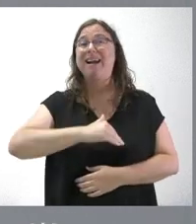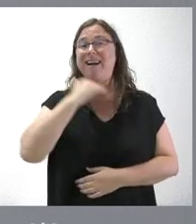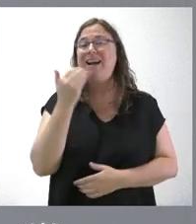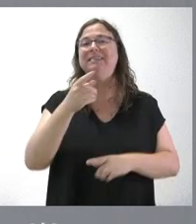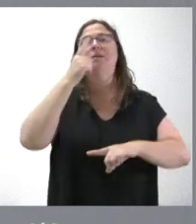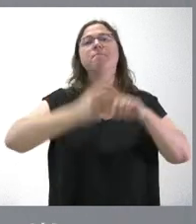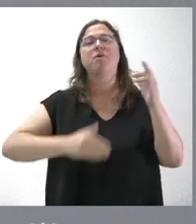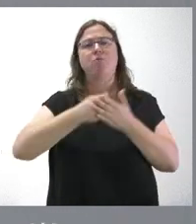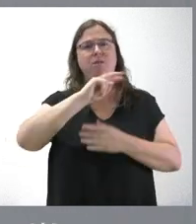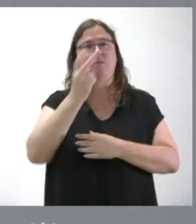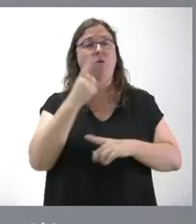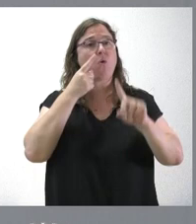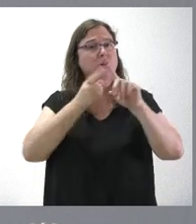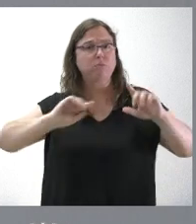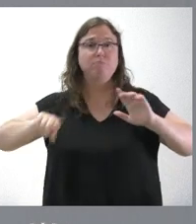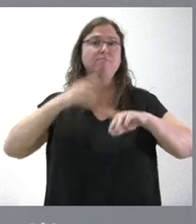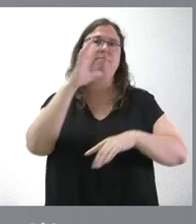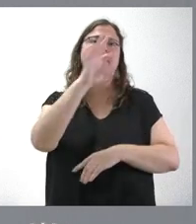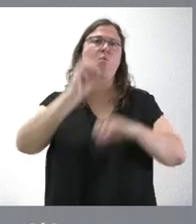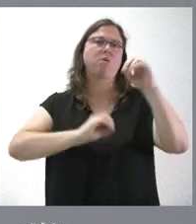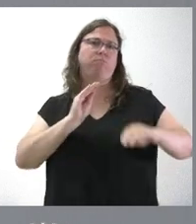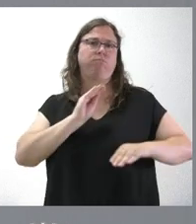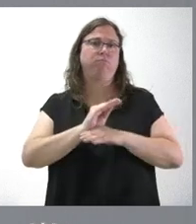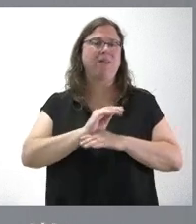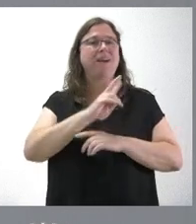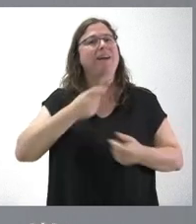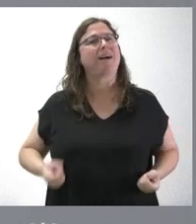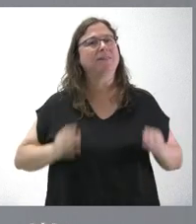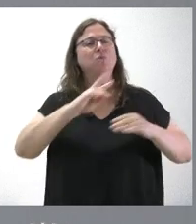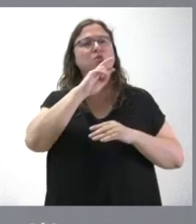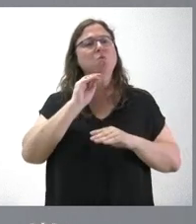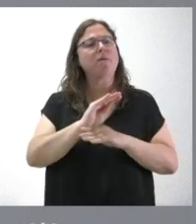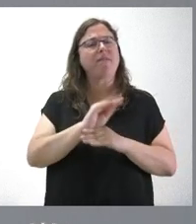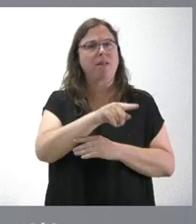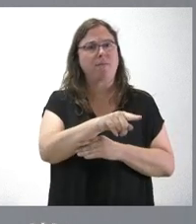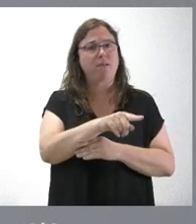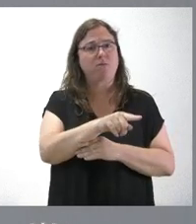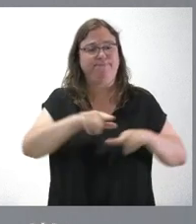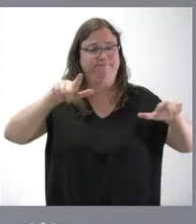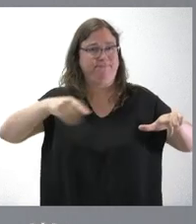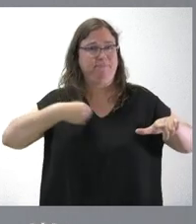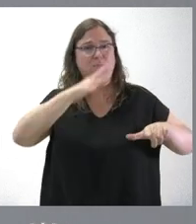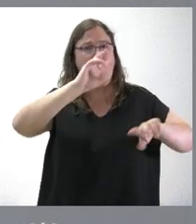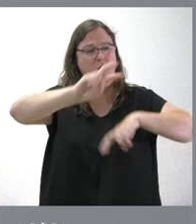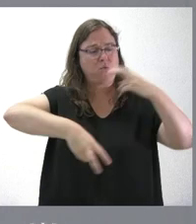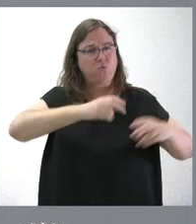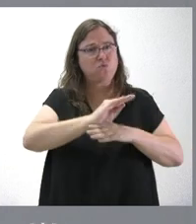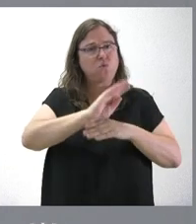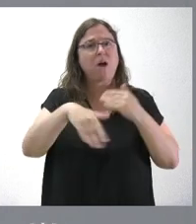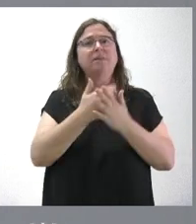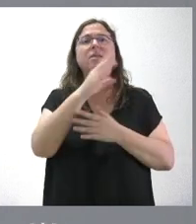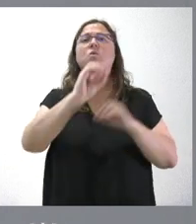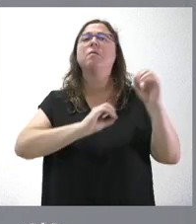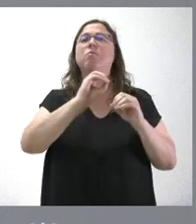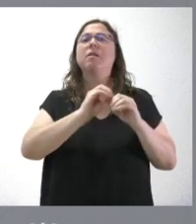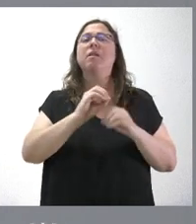El objetivo es financiar hasta el 50% de los gastos asociados al mantenimiento de la explotación de estas depuradoras, que son las depuradoras